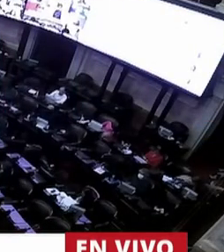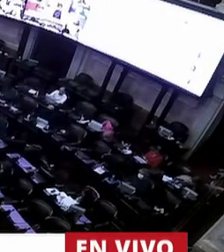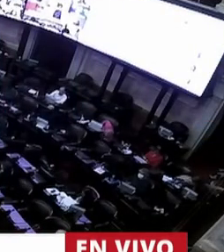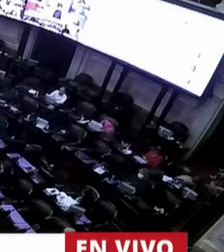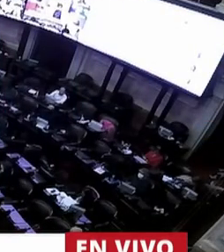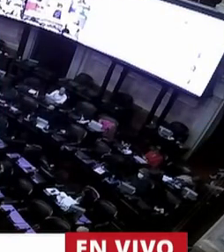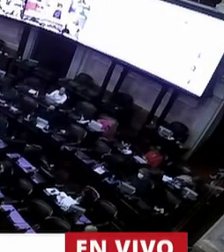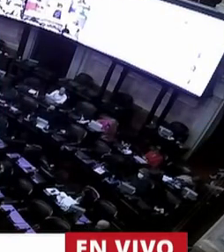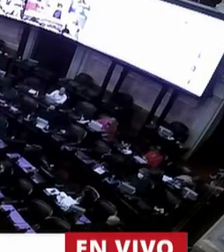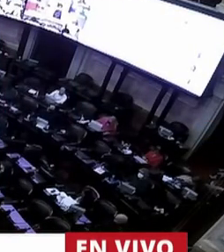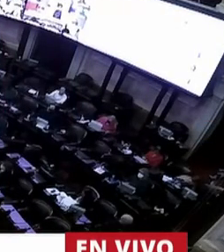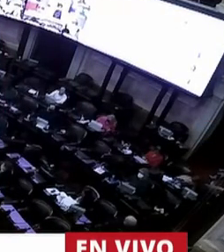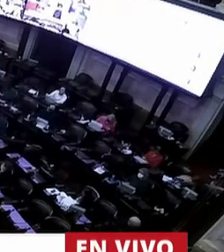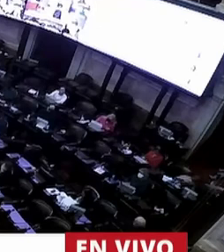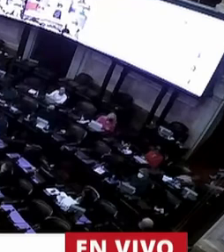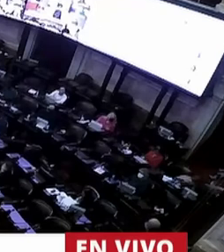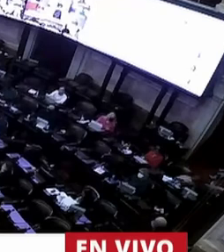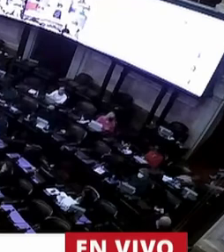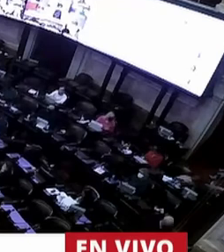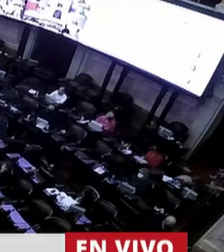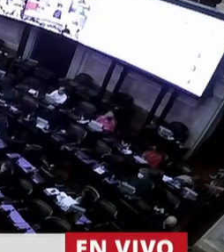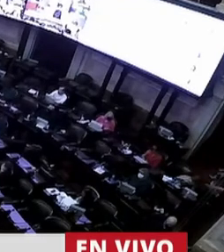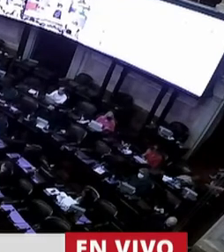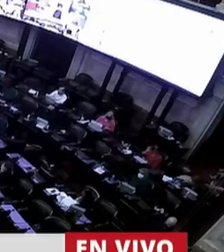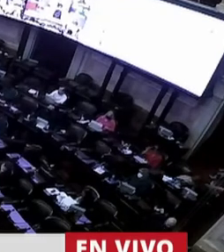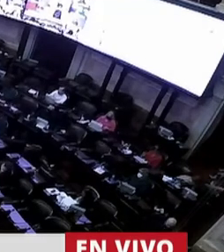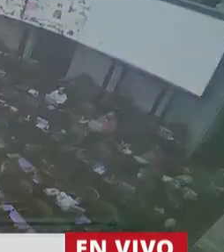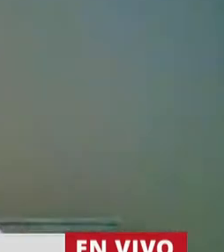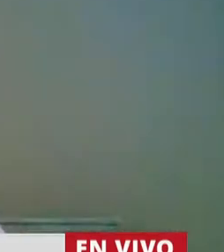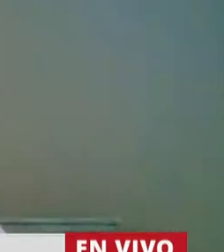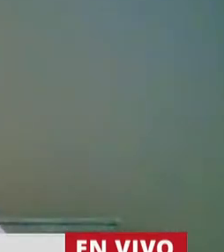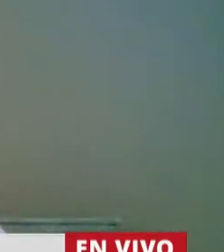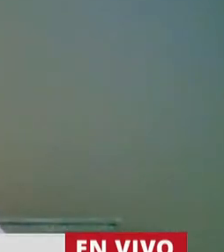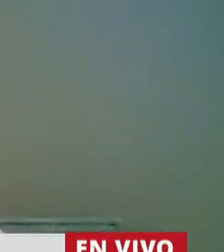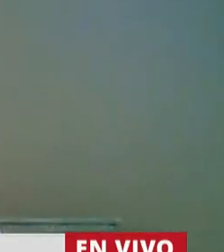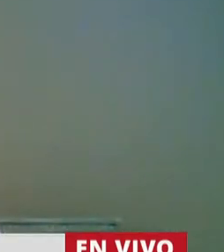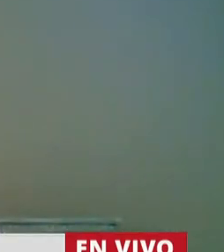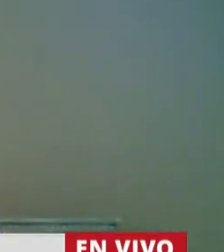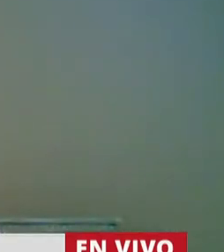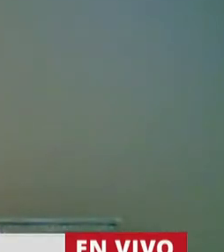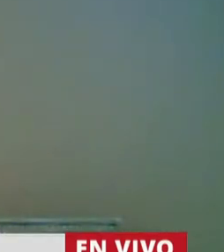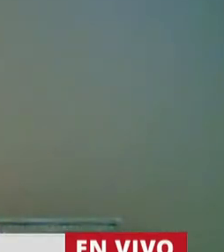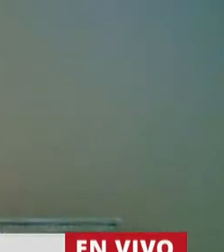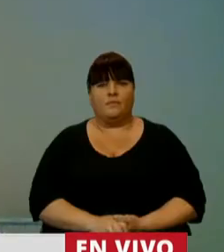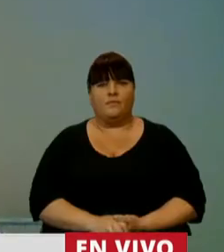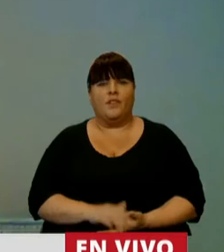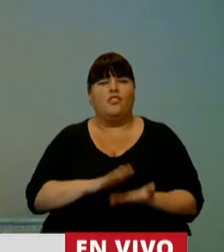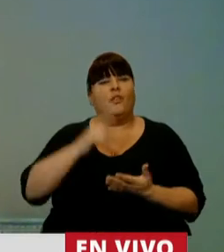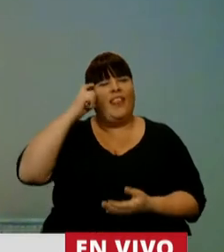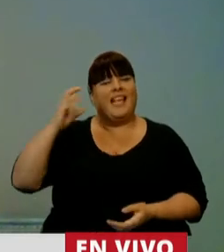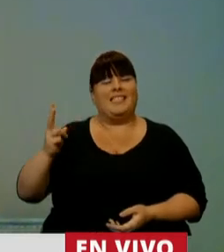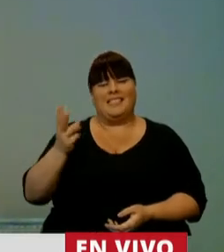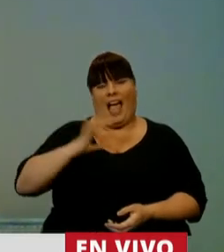Gracias, Presidente. Embalgo por las emociones que nos genera la vocación de Néstor, había salido de su partida,